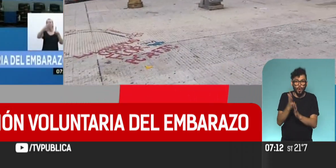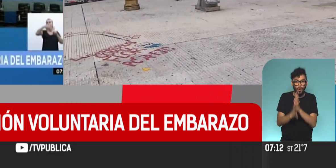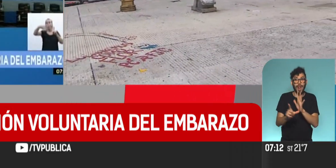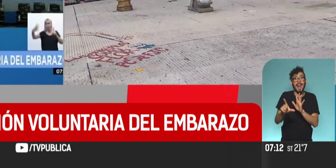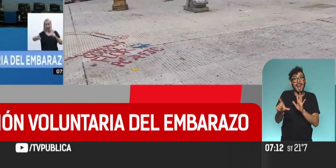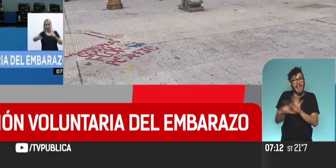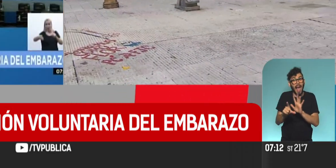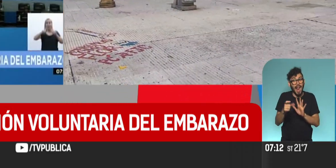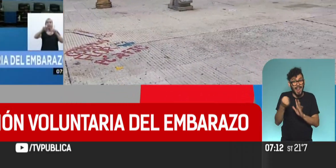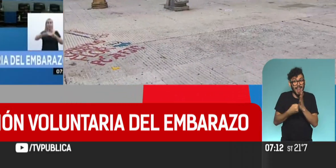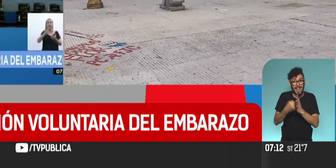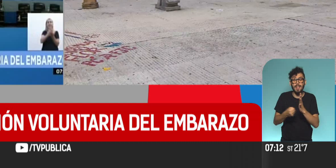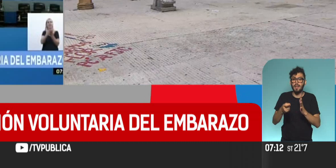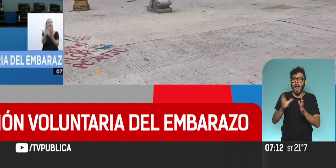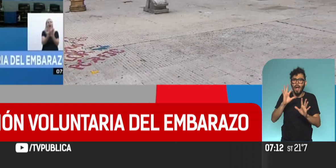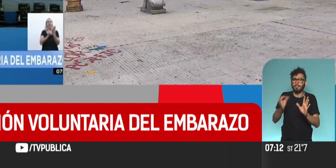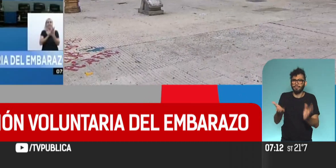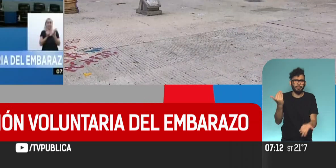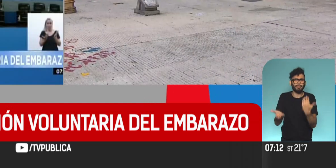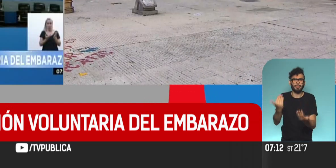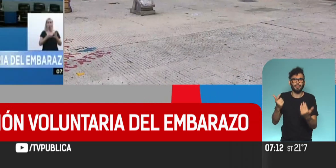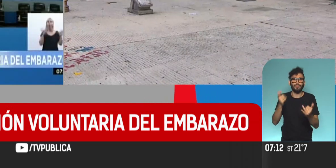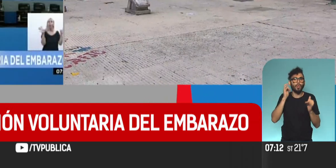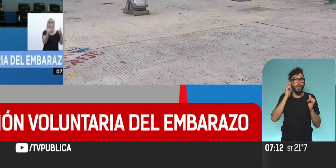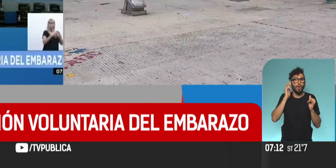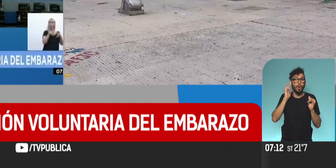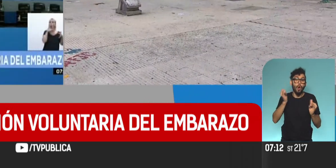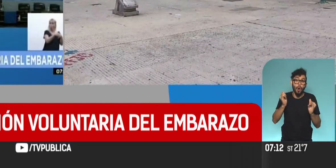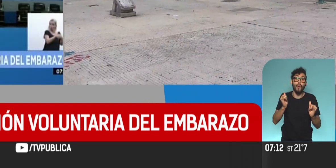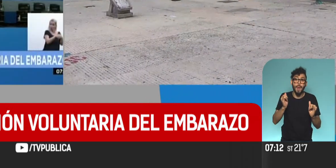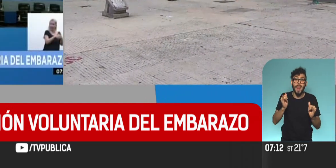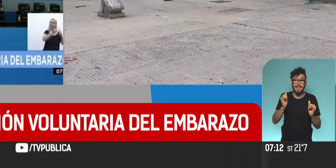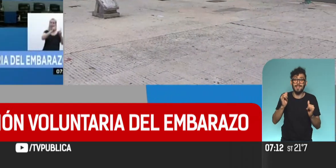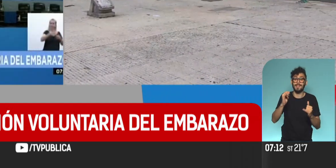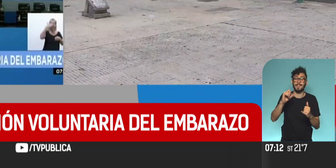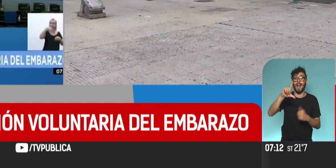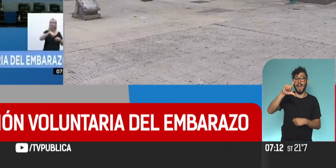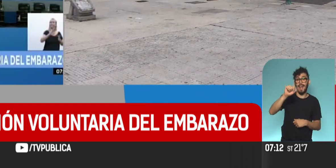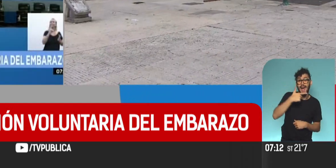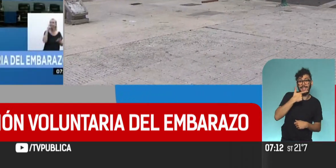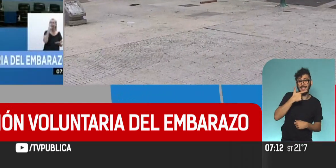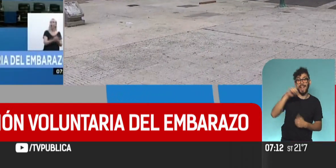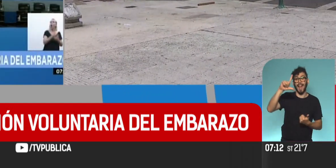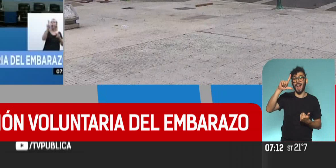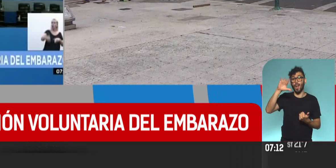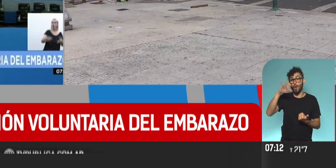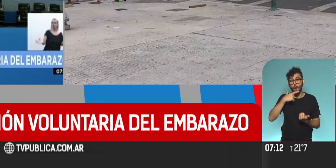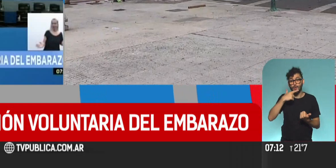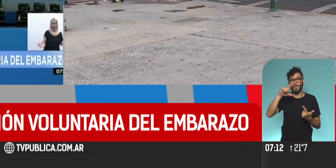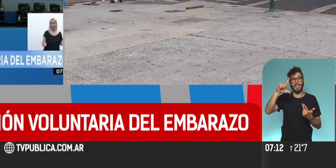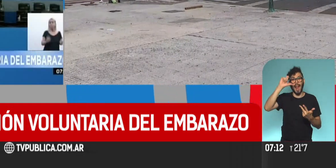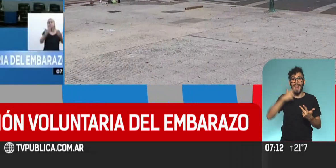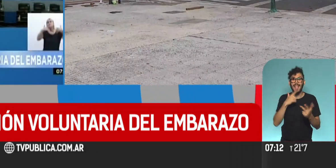van levantando absolutamente todo. Las jóvenes, los jóvenes y les jóvenes se fueron muy